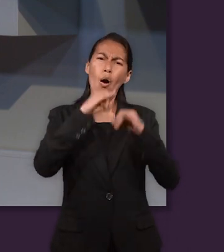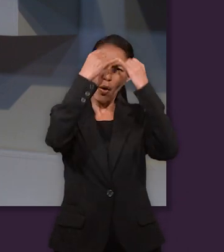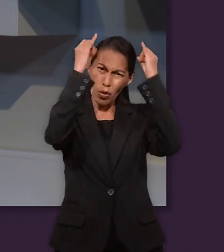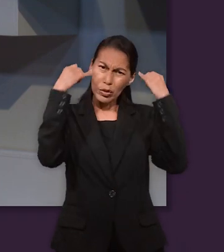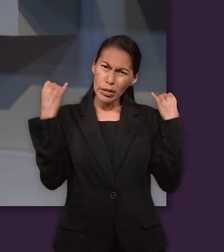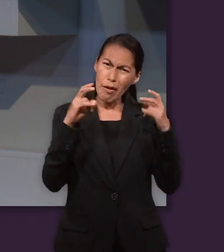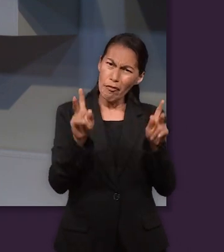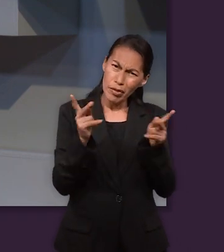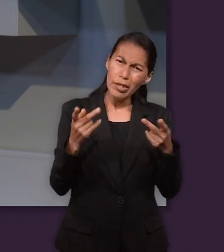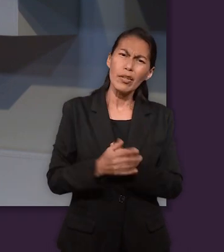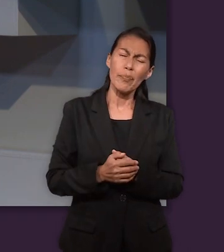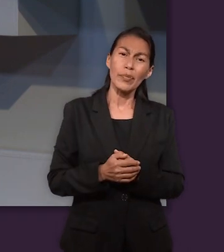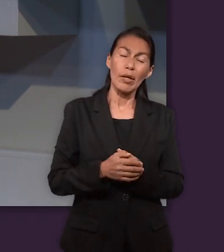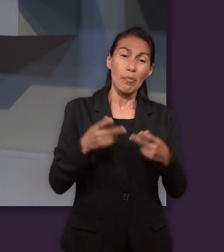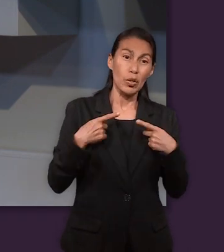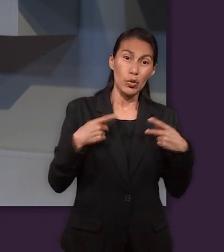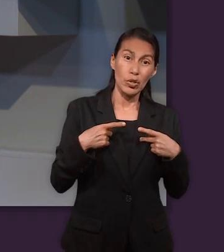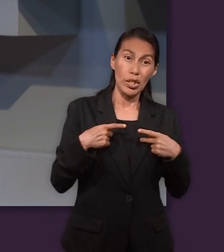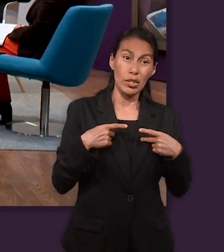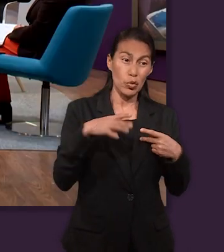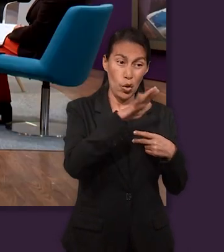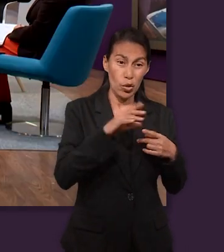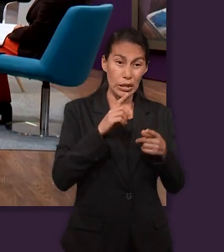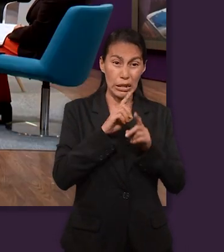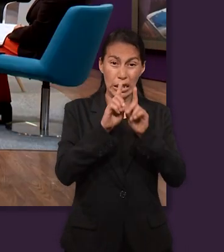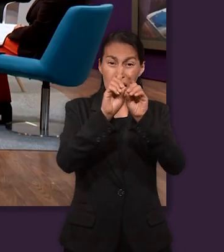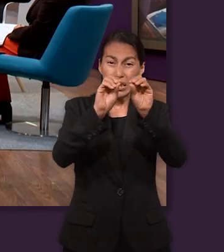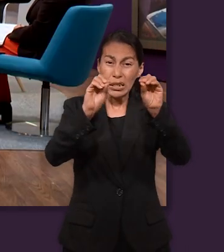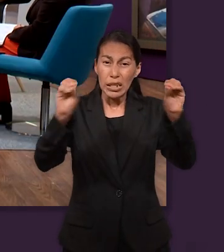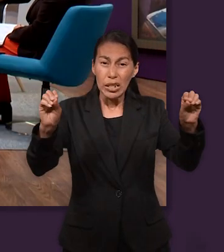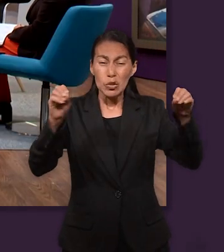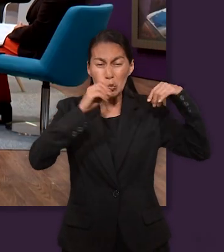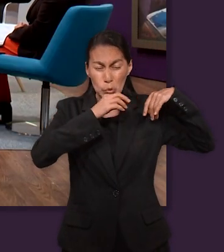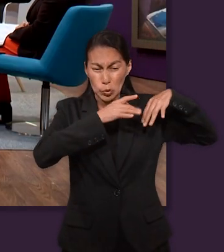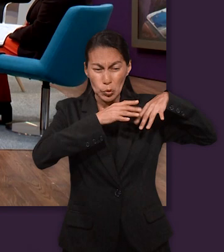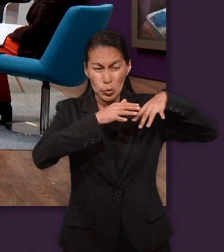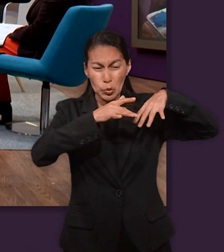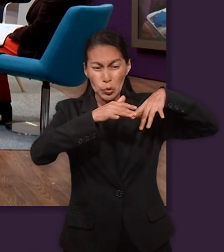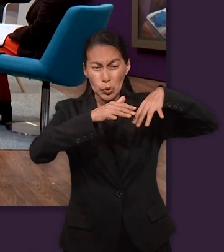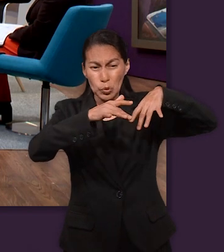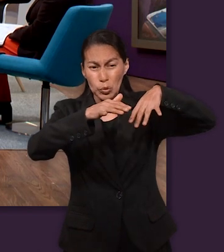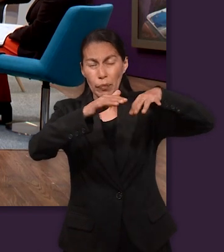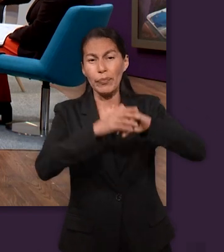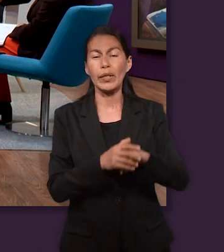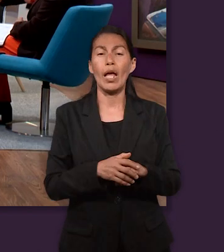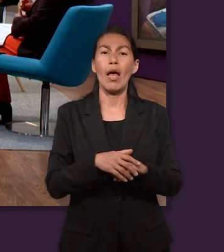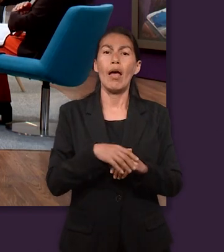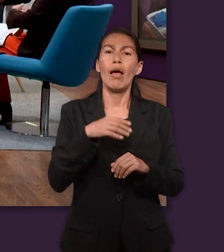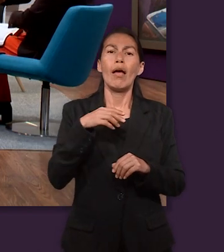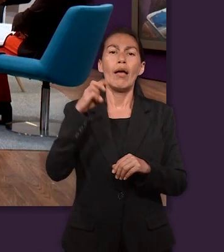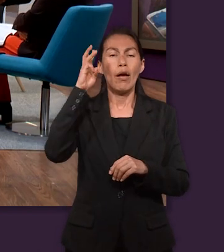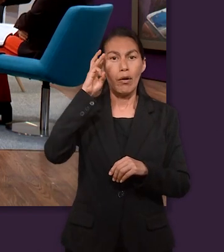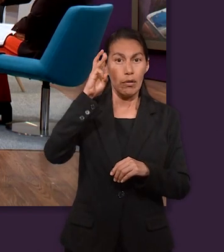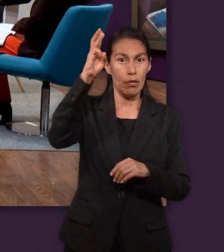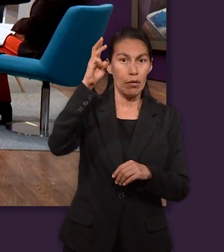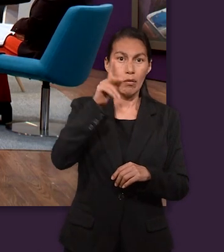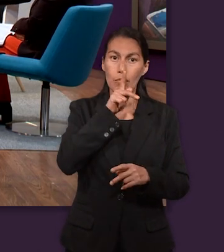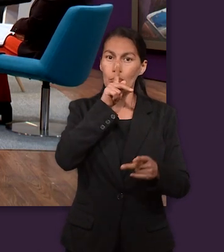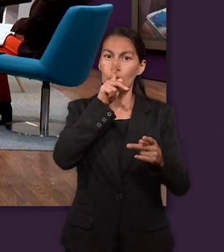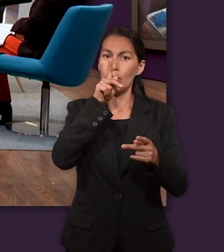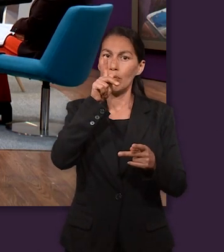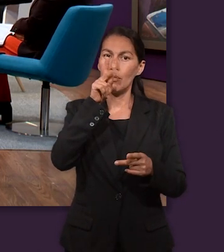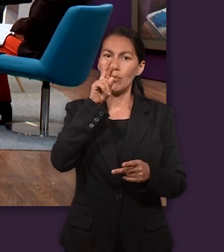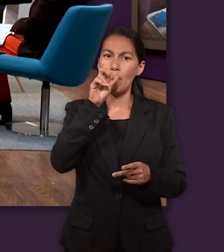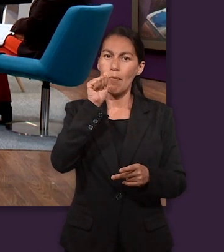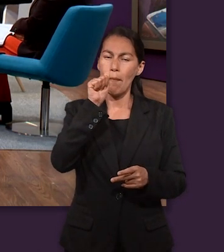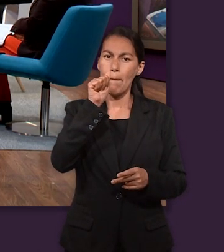José pasa por el desierto. La escritora Elena de White, en su libro Patriarcas y Profetas, dice que cuando